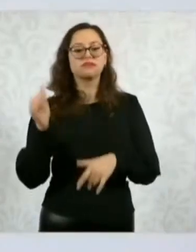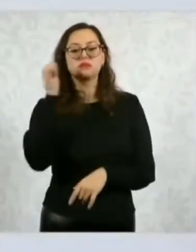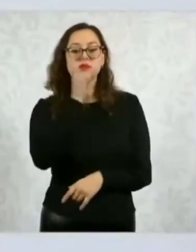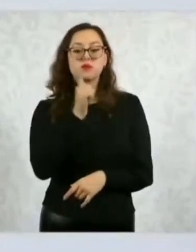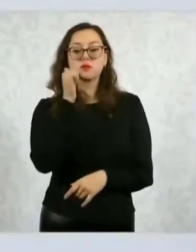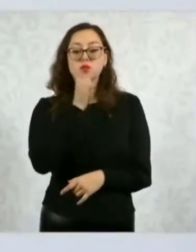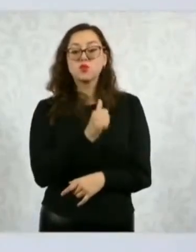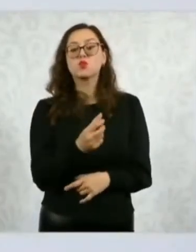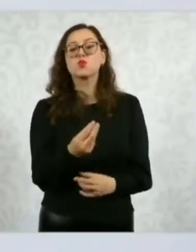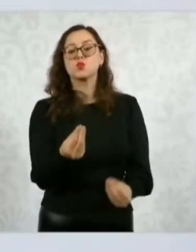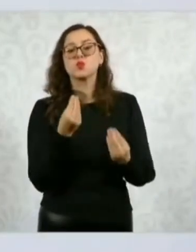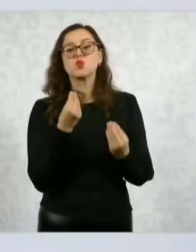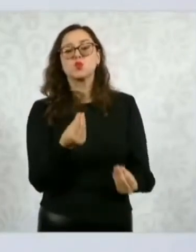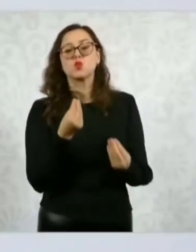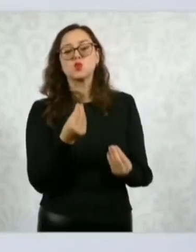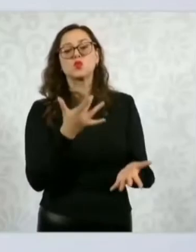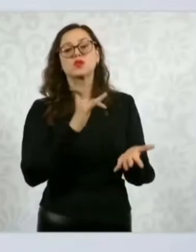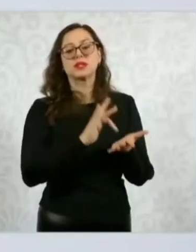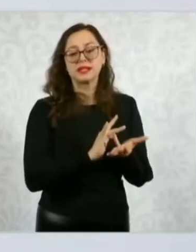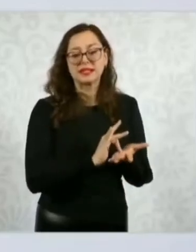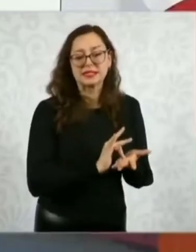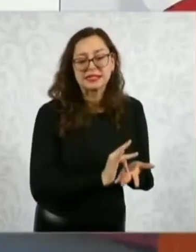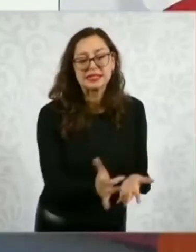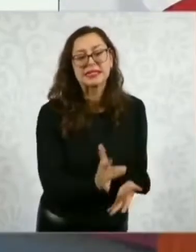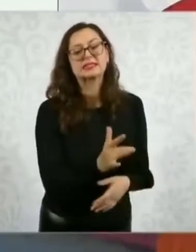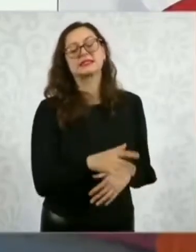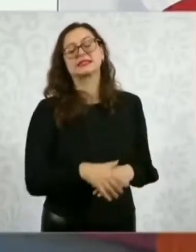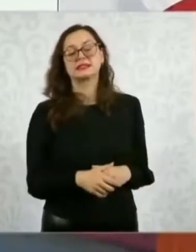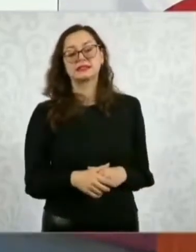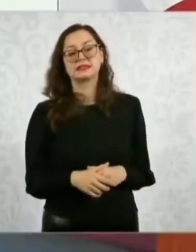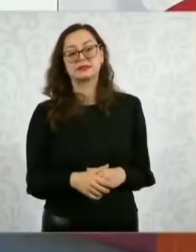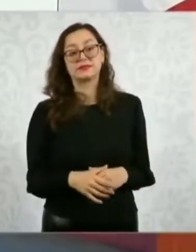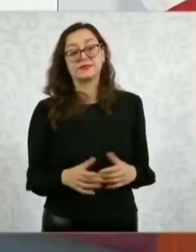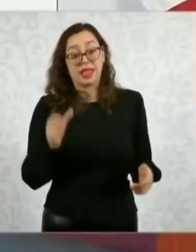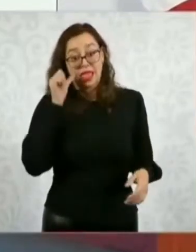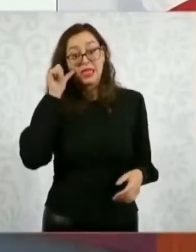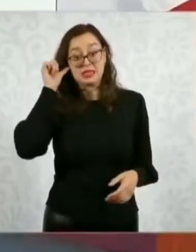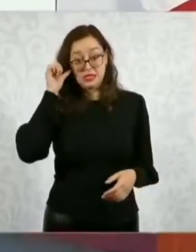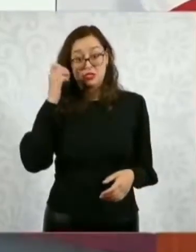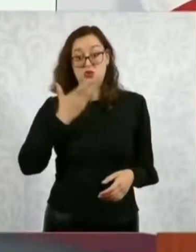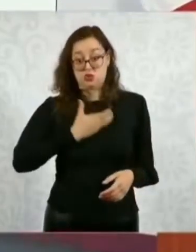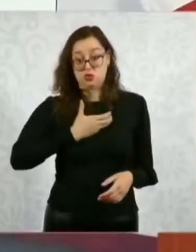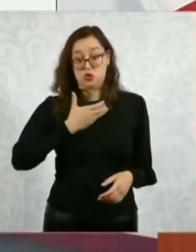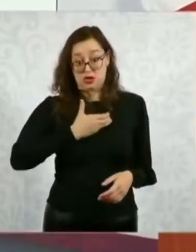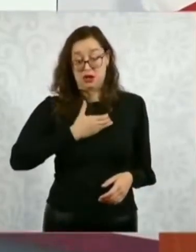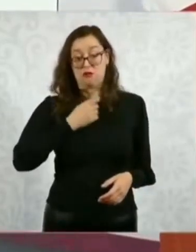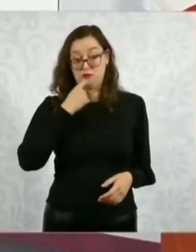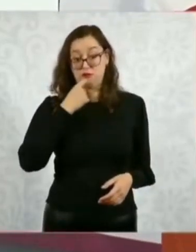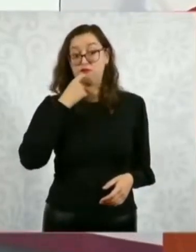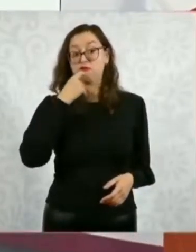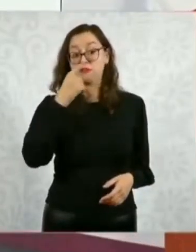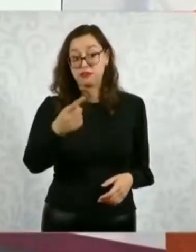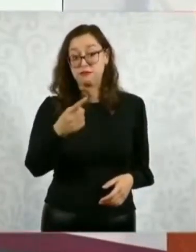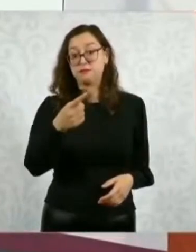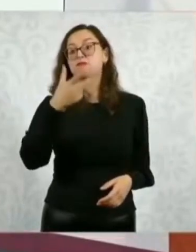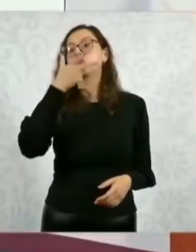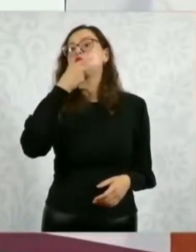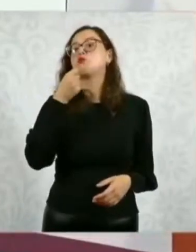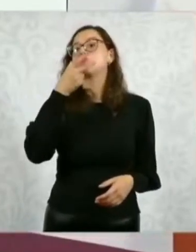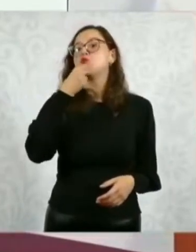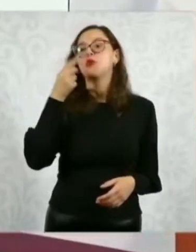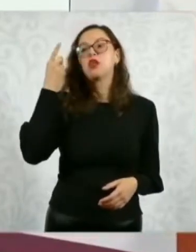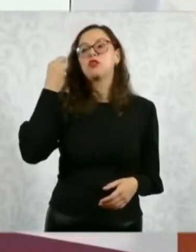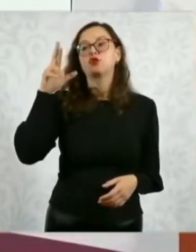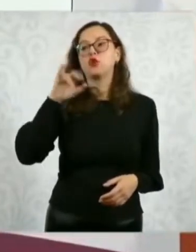agradecimiento, reconocimiento. Y ayer lo dije en el Zócalo, yo le pedí a Juan Ramón de la Fuente, al doctor Juan